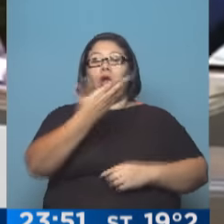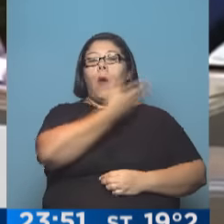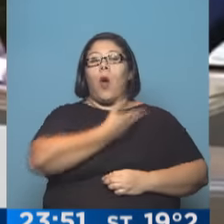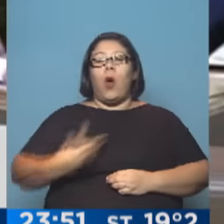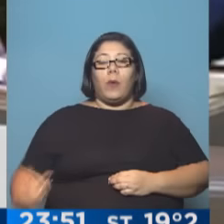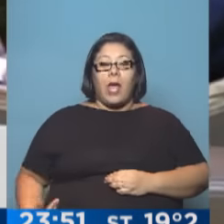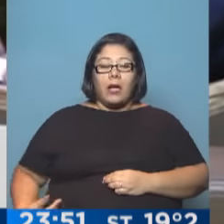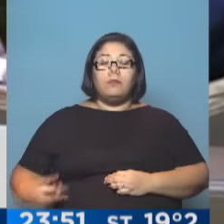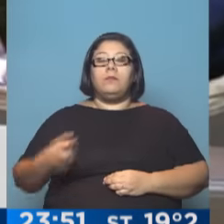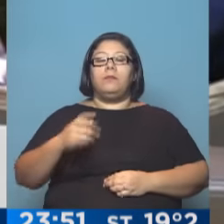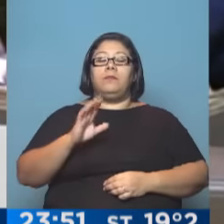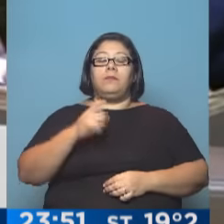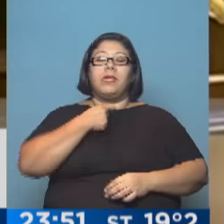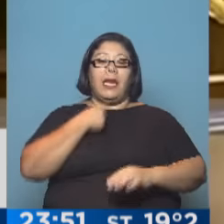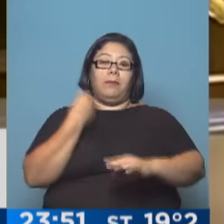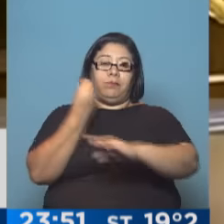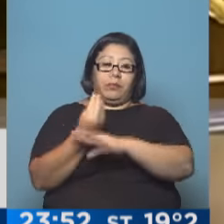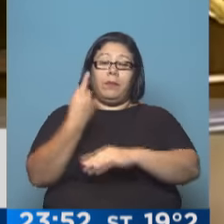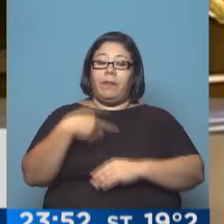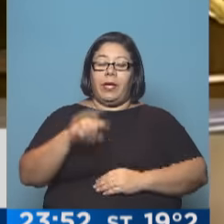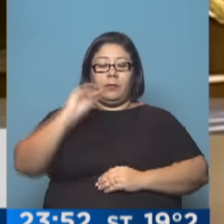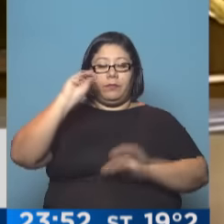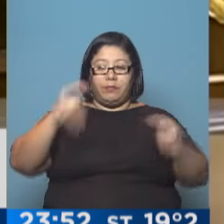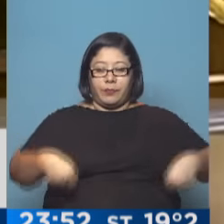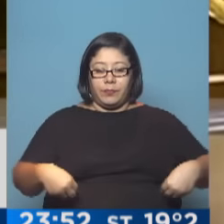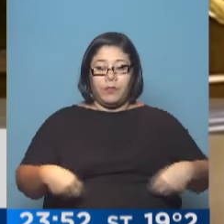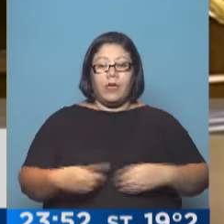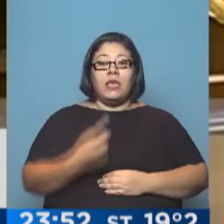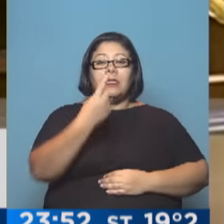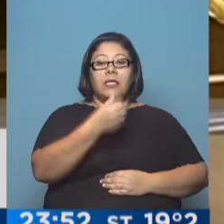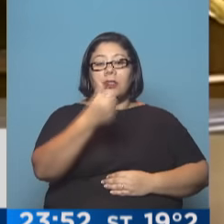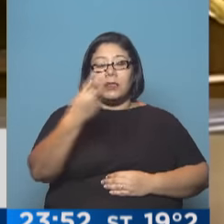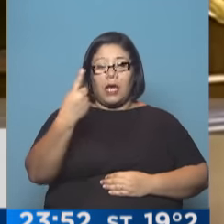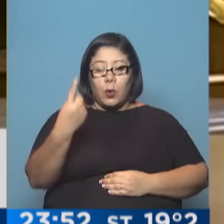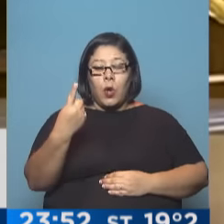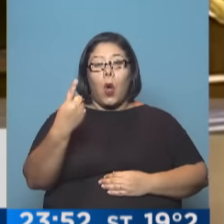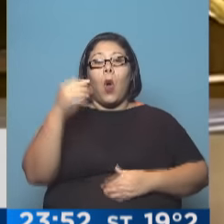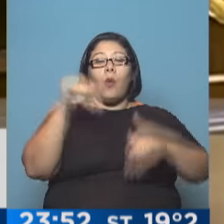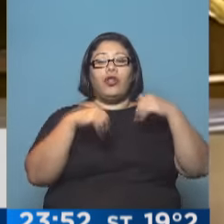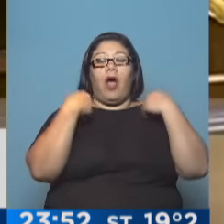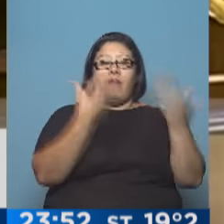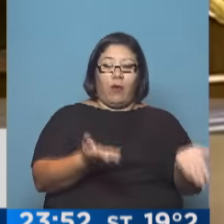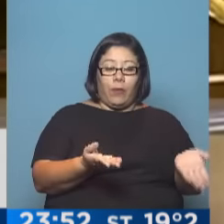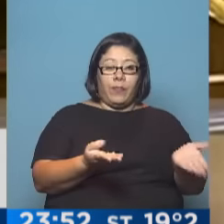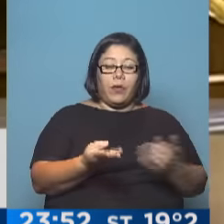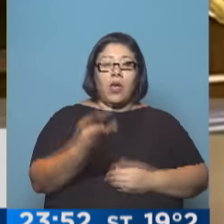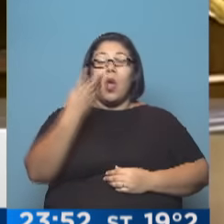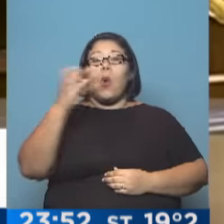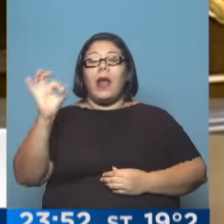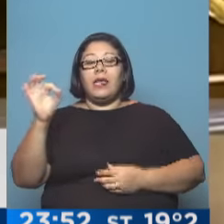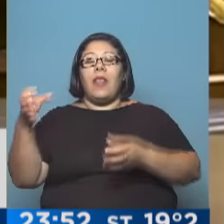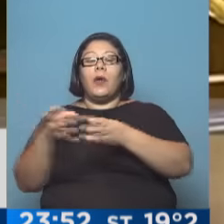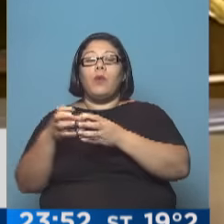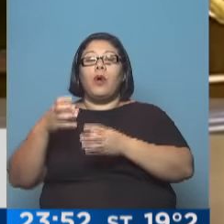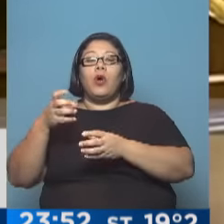El candidato socialista solo contó con 131 votos a favor los 90 escaños de su partido y los 40 de Ciudadanos más